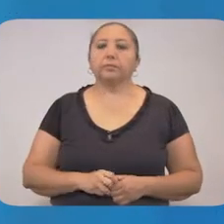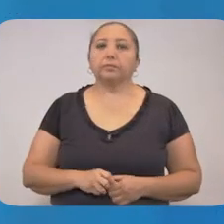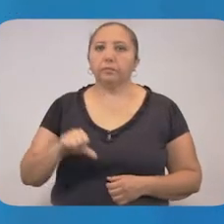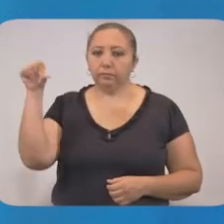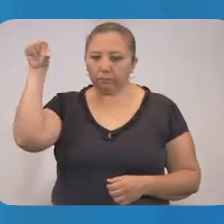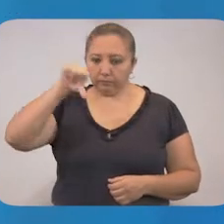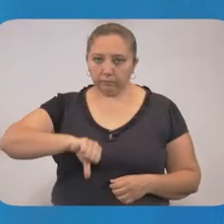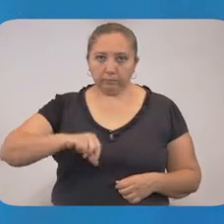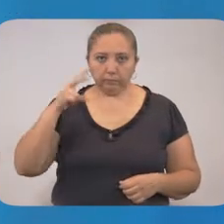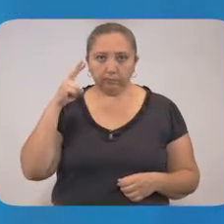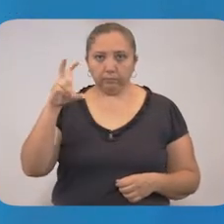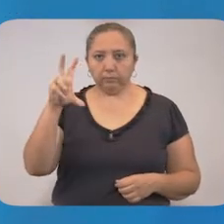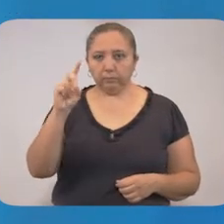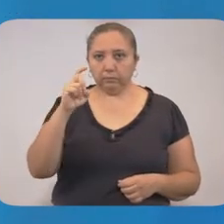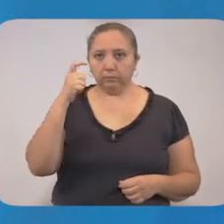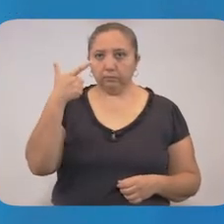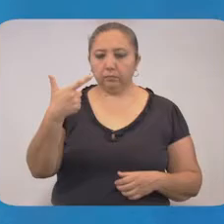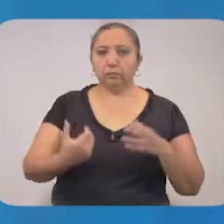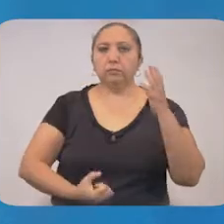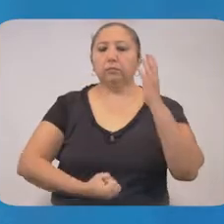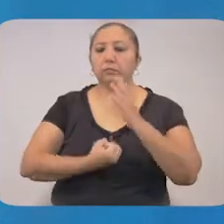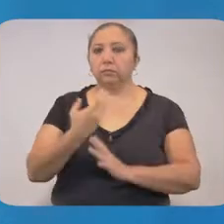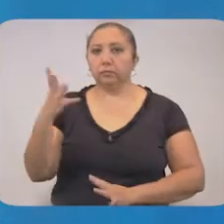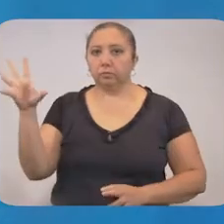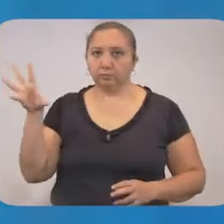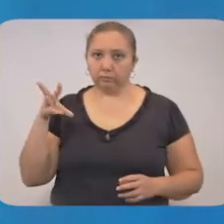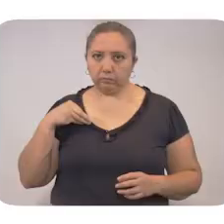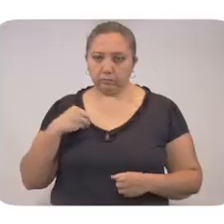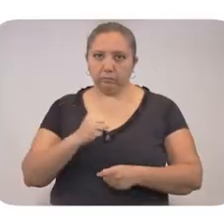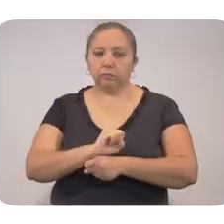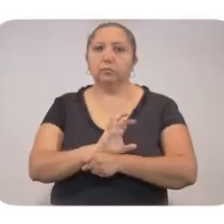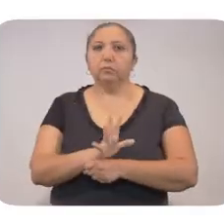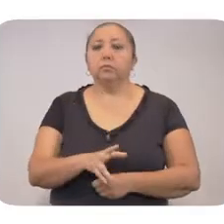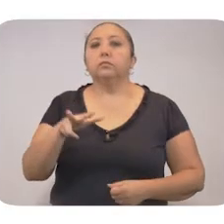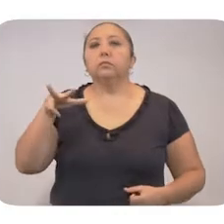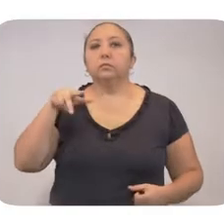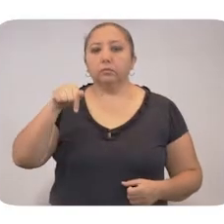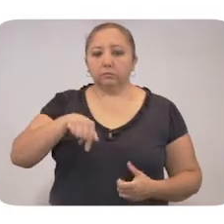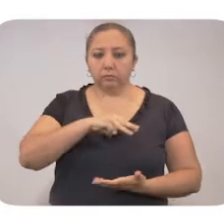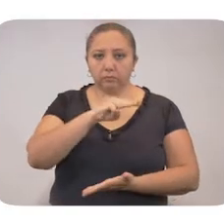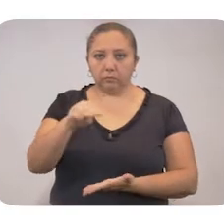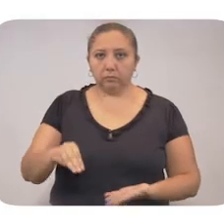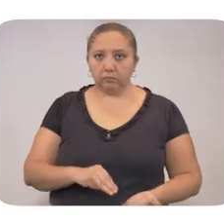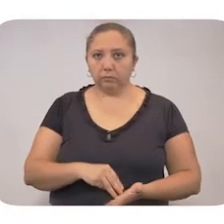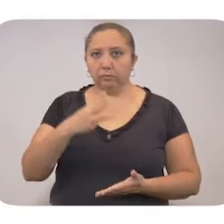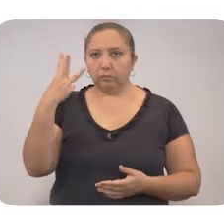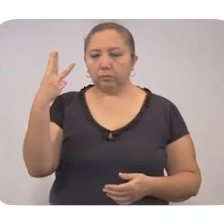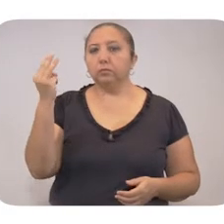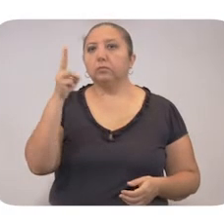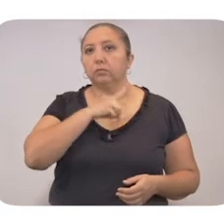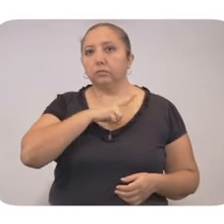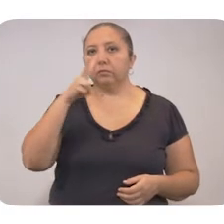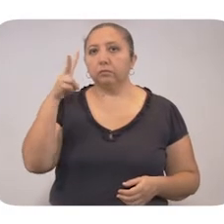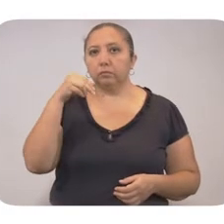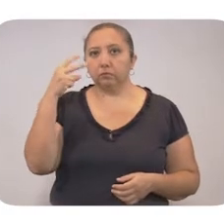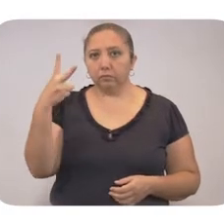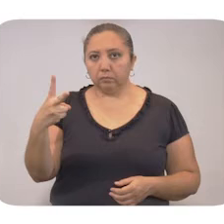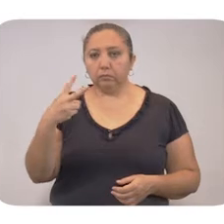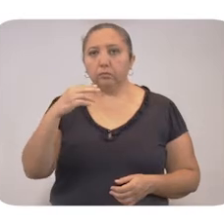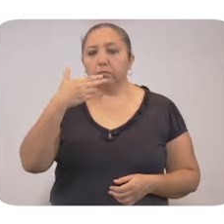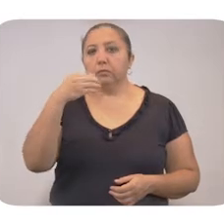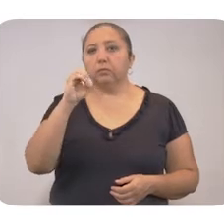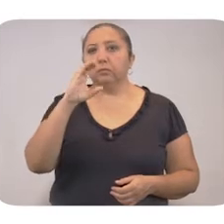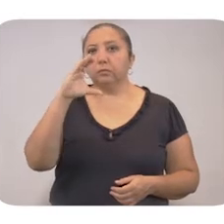Hoy se detectaron 37 nuevos contagios de coronavirus, 18 en Mérida, 3 en Valladolid, 2 en